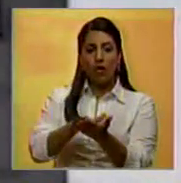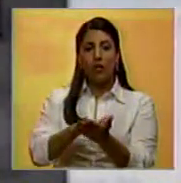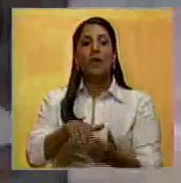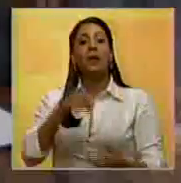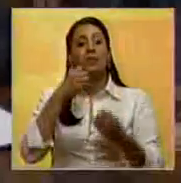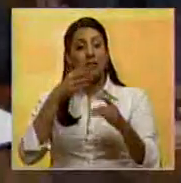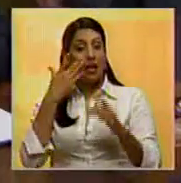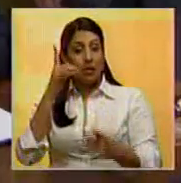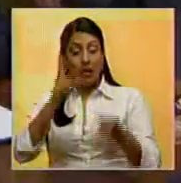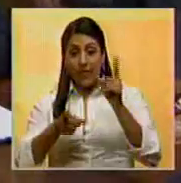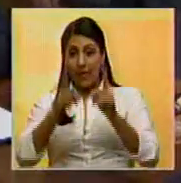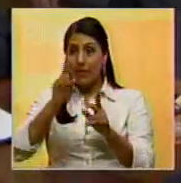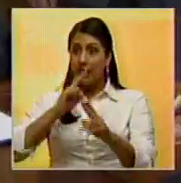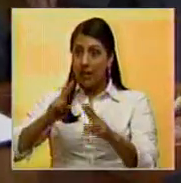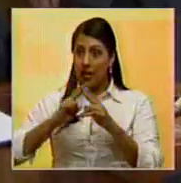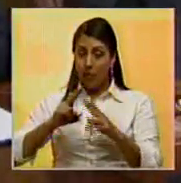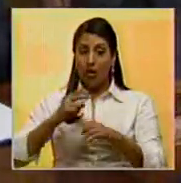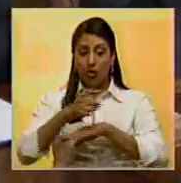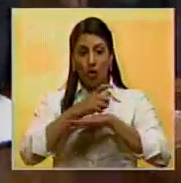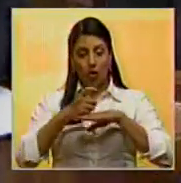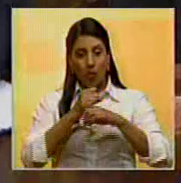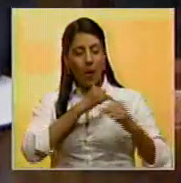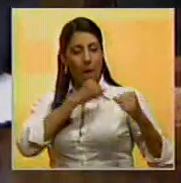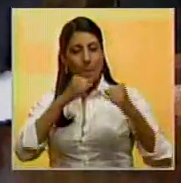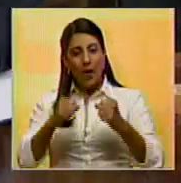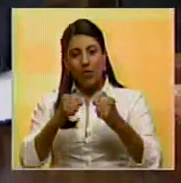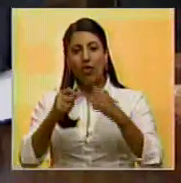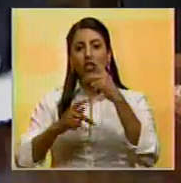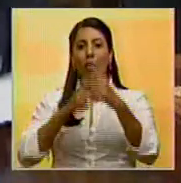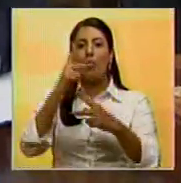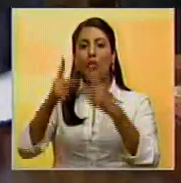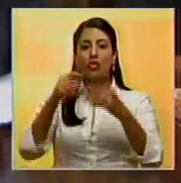Aseguró que dependiendo de los resultados, su gobierno reforzará los procedimientos electorales.